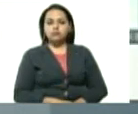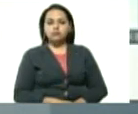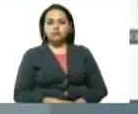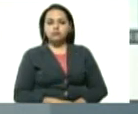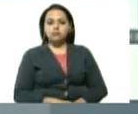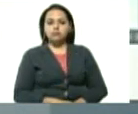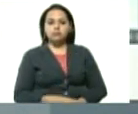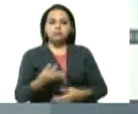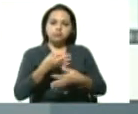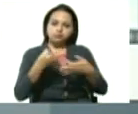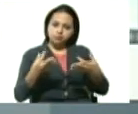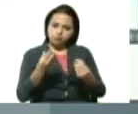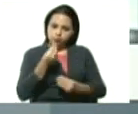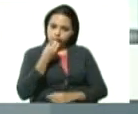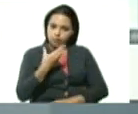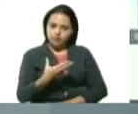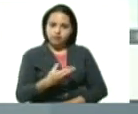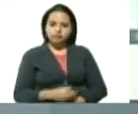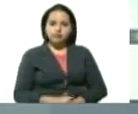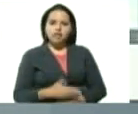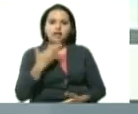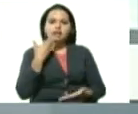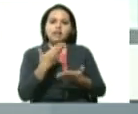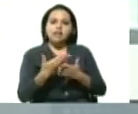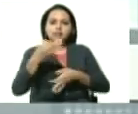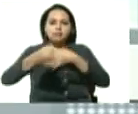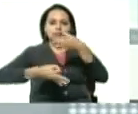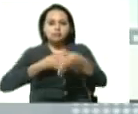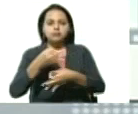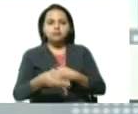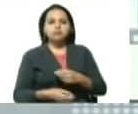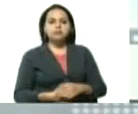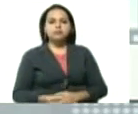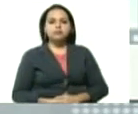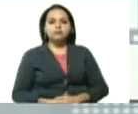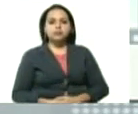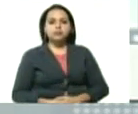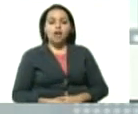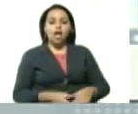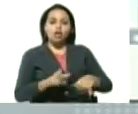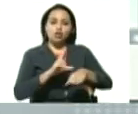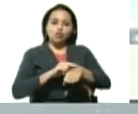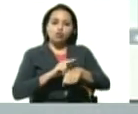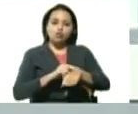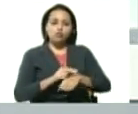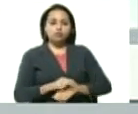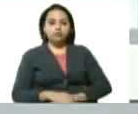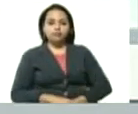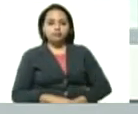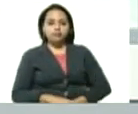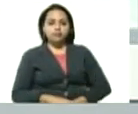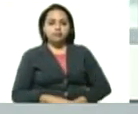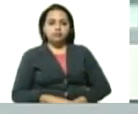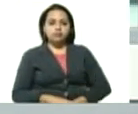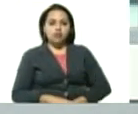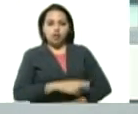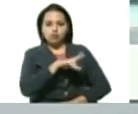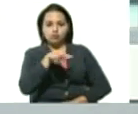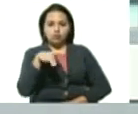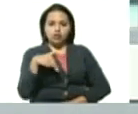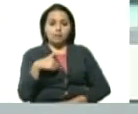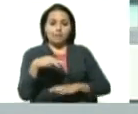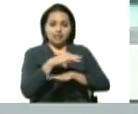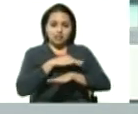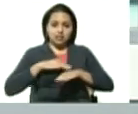correcto correcto muy bien gracias por tu explicación doctor carlos alvarado nuestro flamante